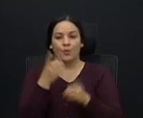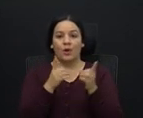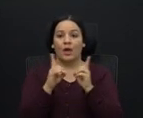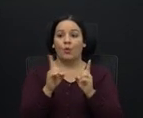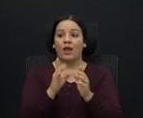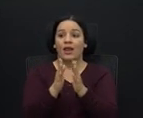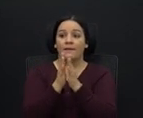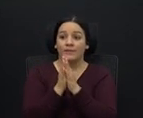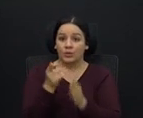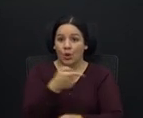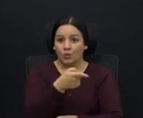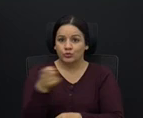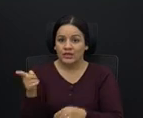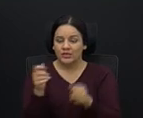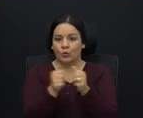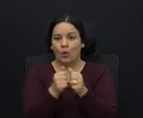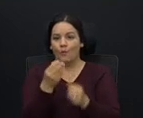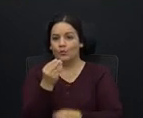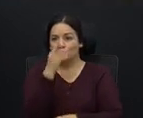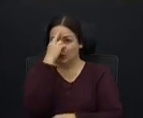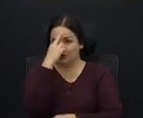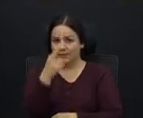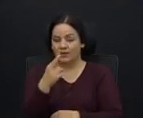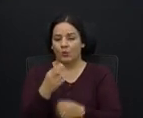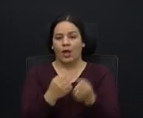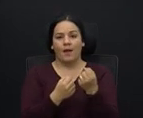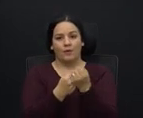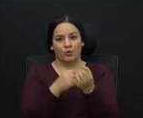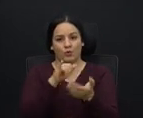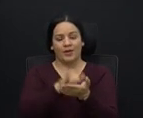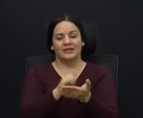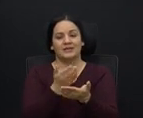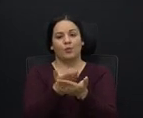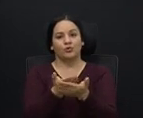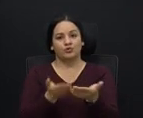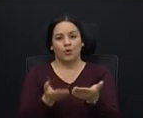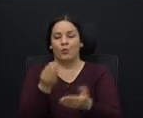todos ustedes con mucho respeto el apoyo para esta moción. Muchas gracias.